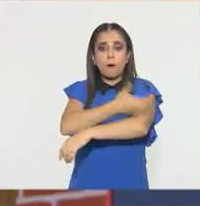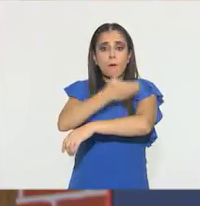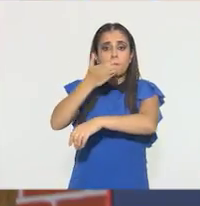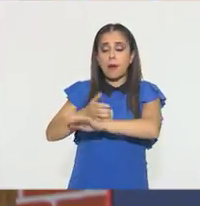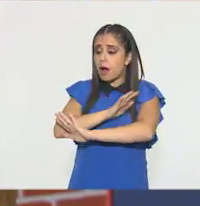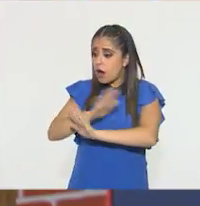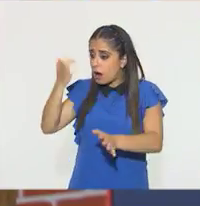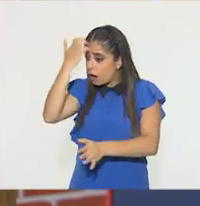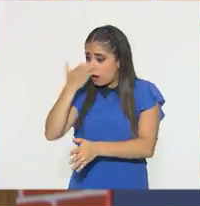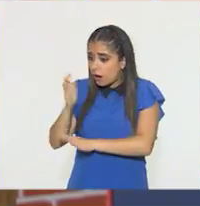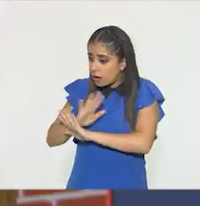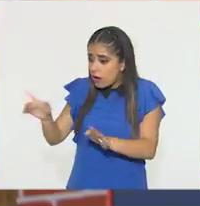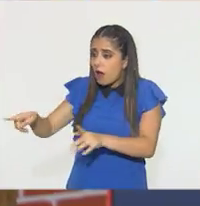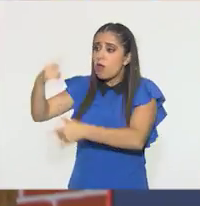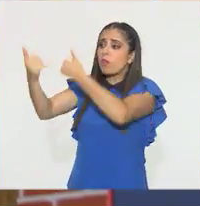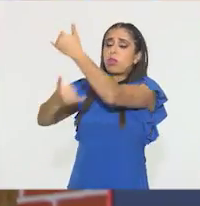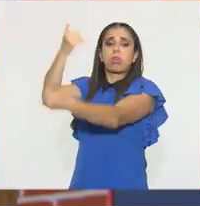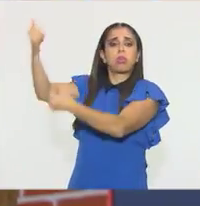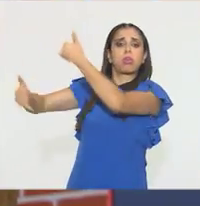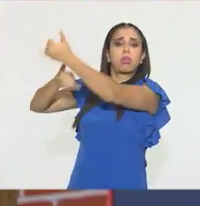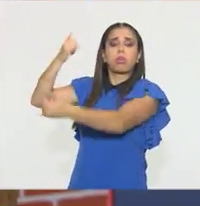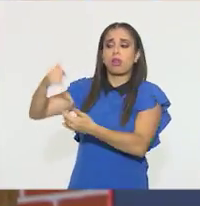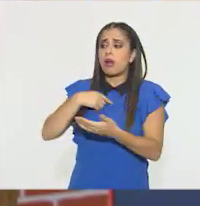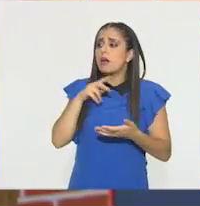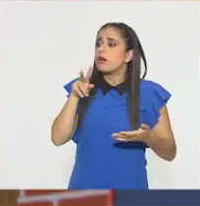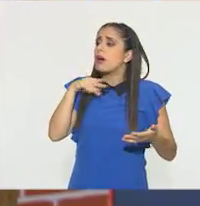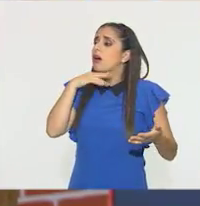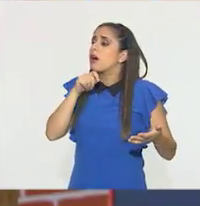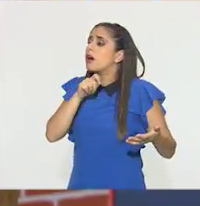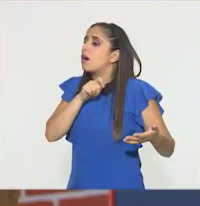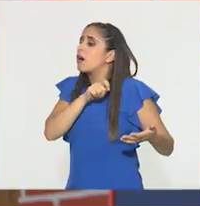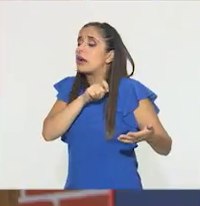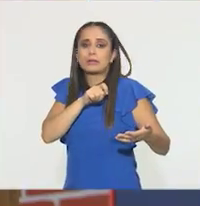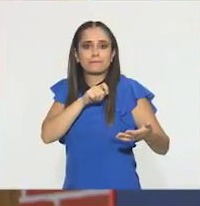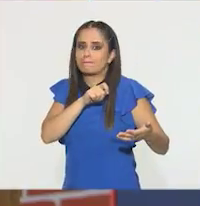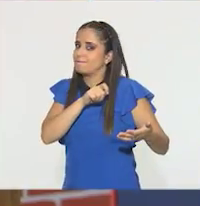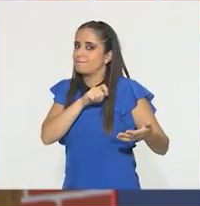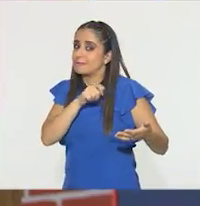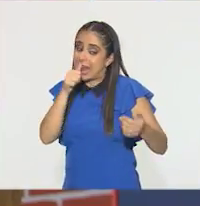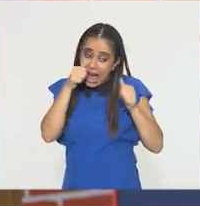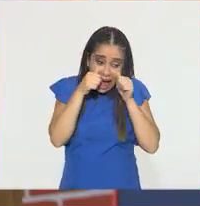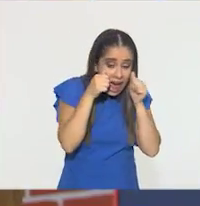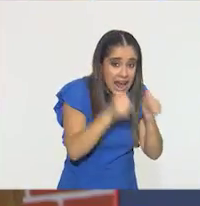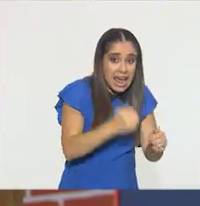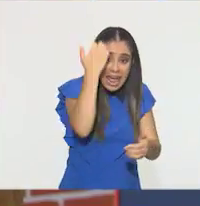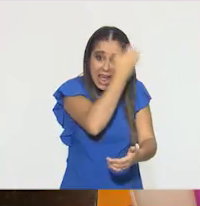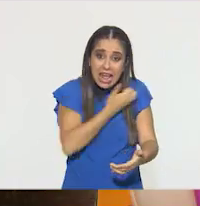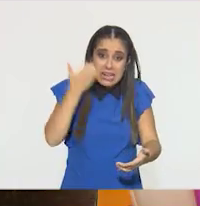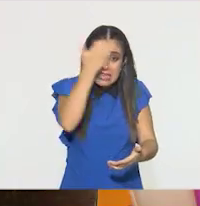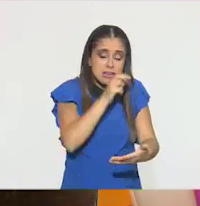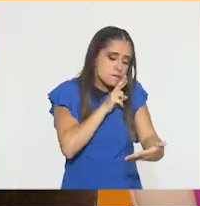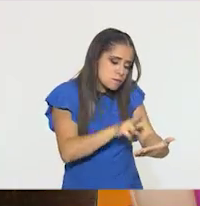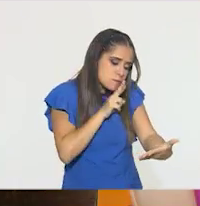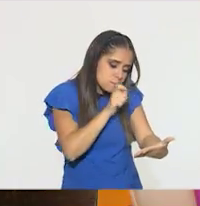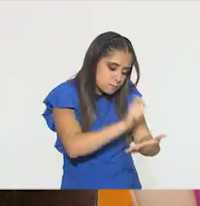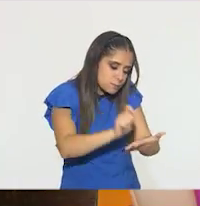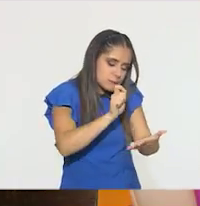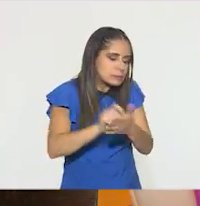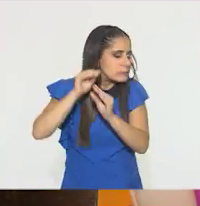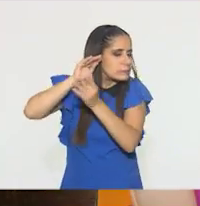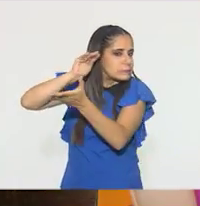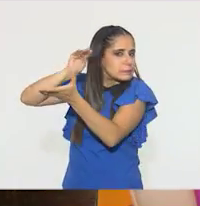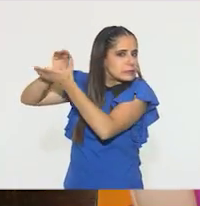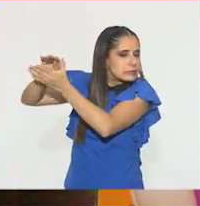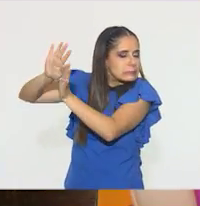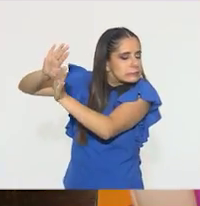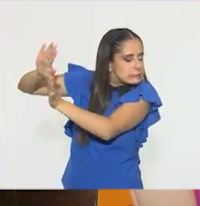Hacen ruido y tú te tienes que concentrar en terminar todo bien. Está muy bien. Eso es atención. ¿A ti de qué otra forma te ha pasado, María?